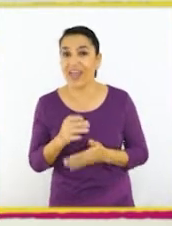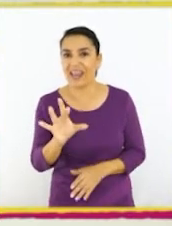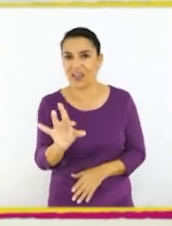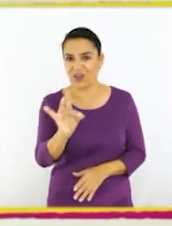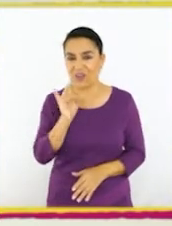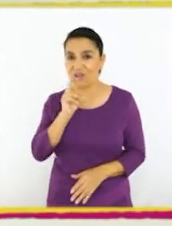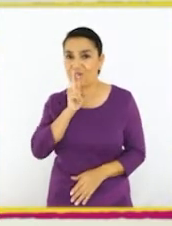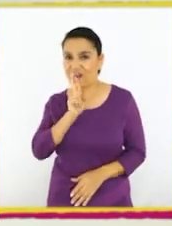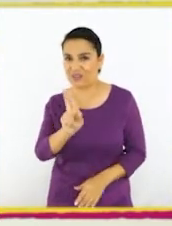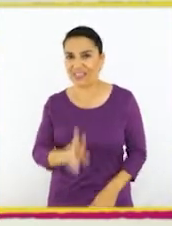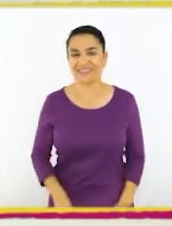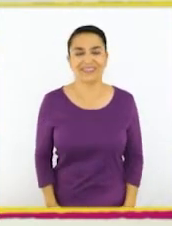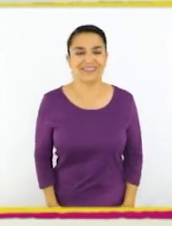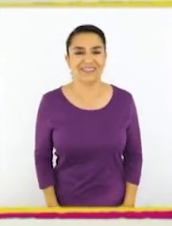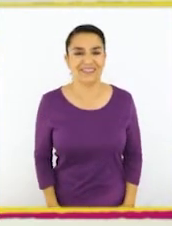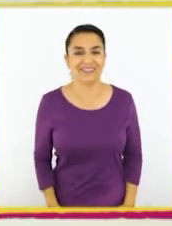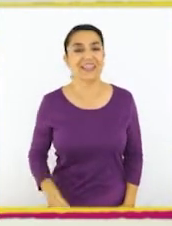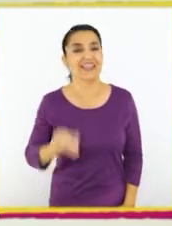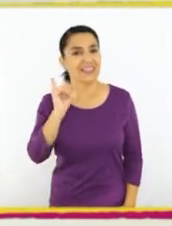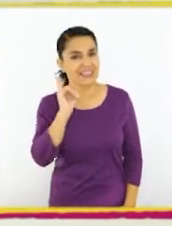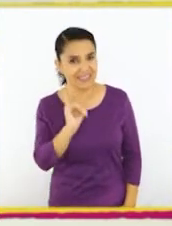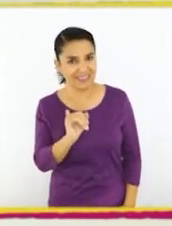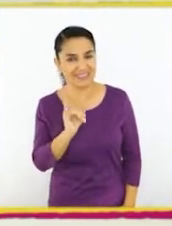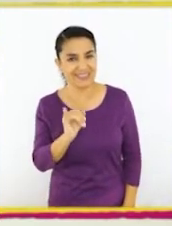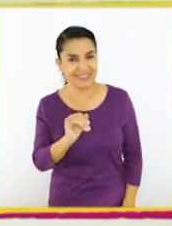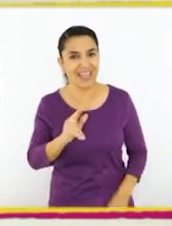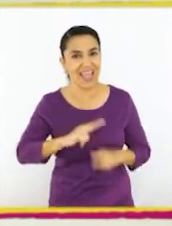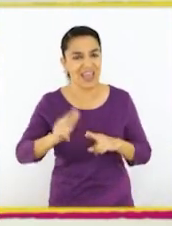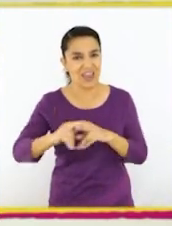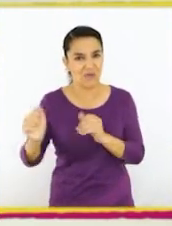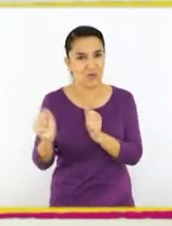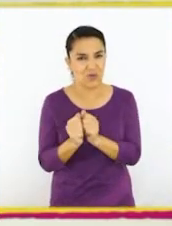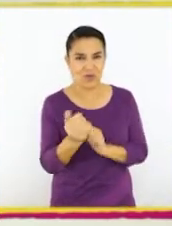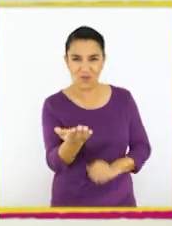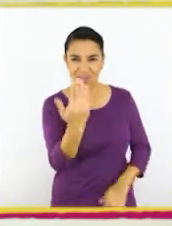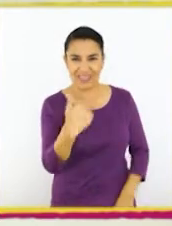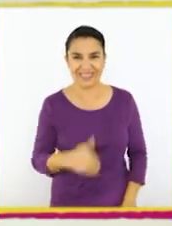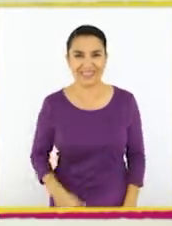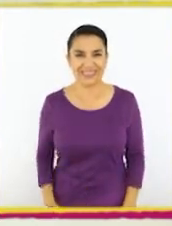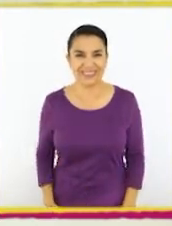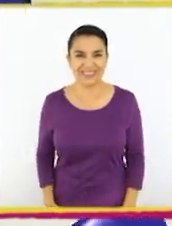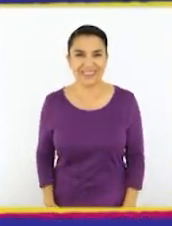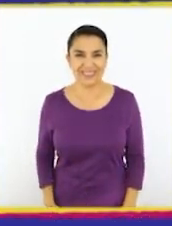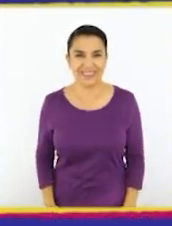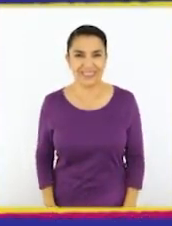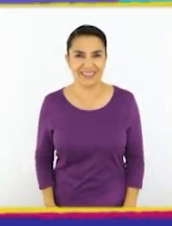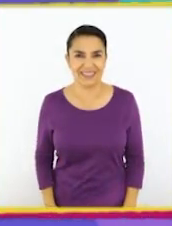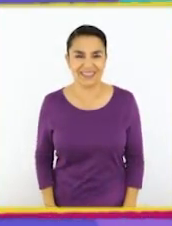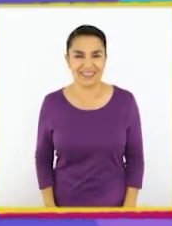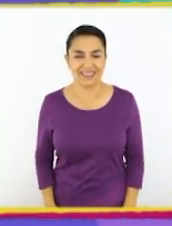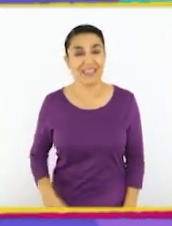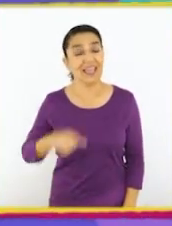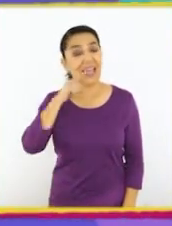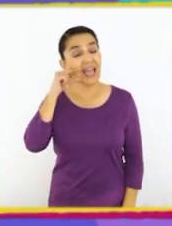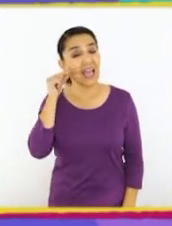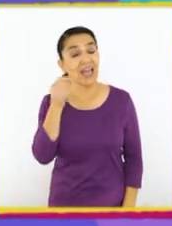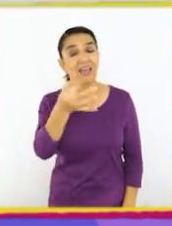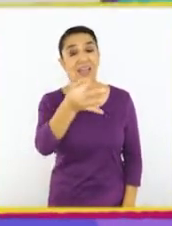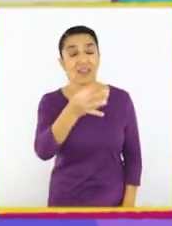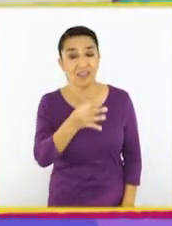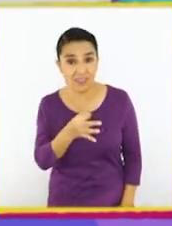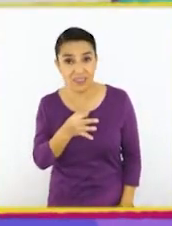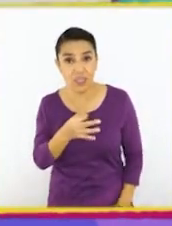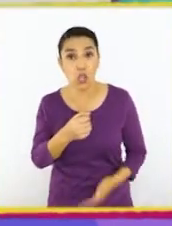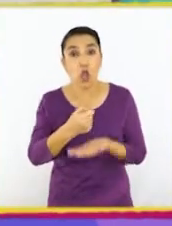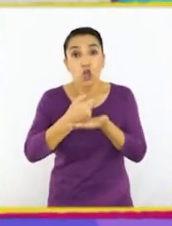que encontremos el resultado. Eso sí, esto lo haremos juntos. ¡Vengan conmigo! Aref me dijo que